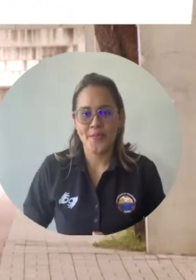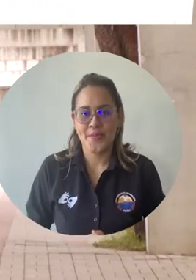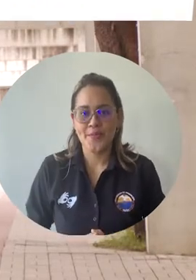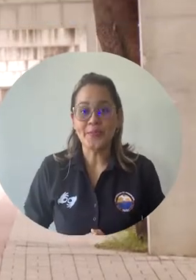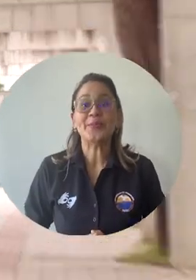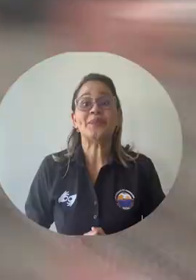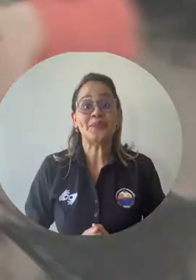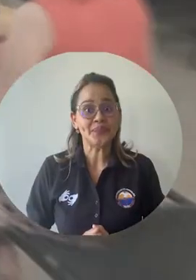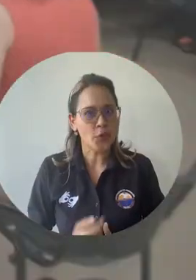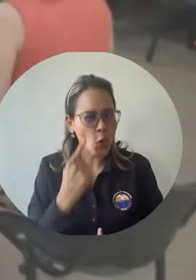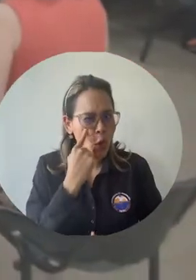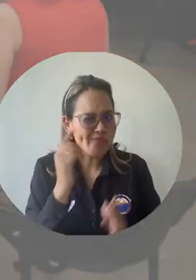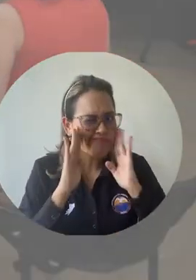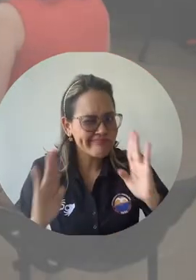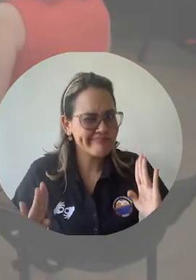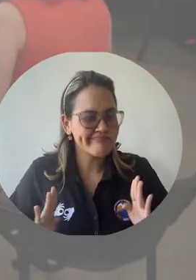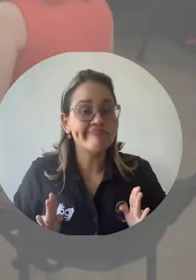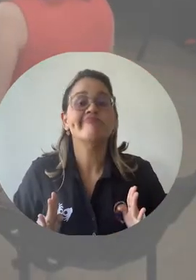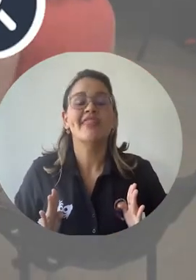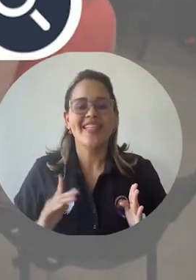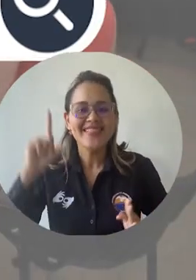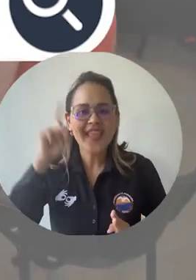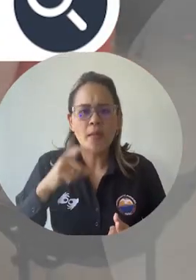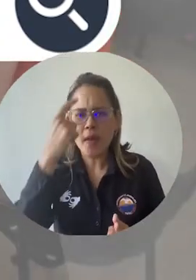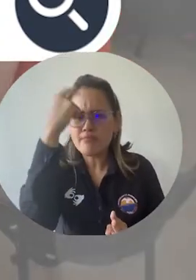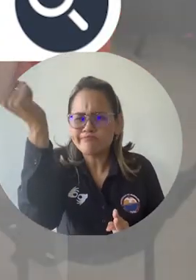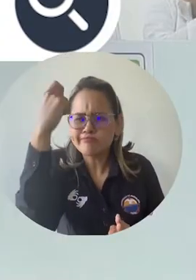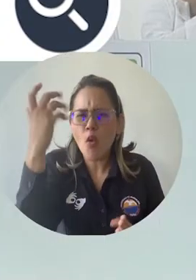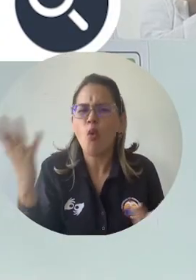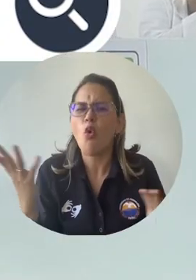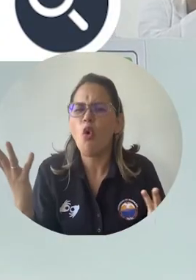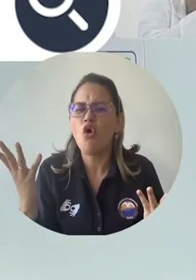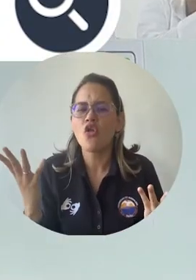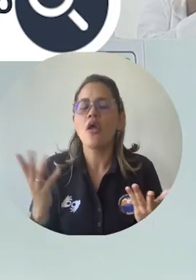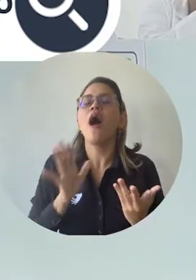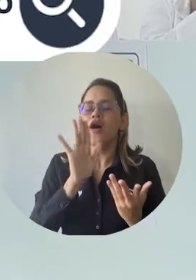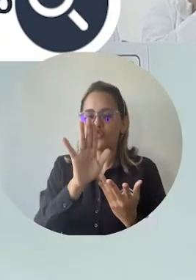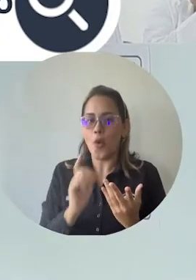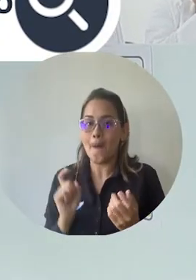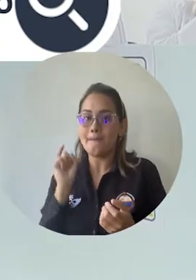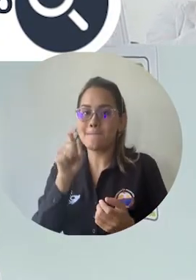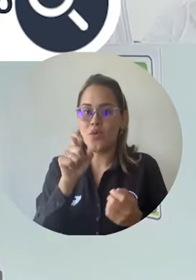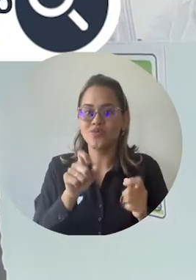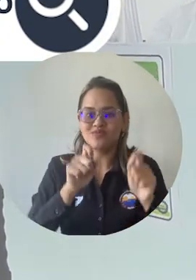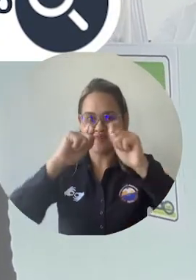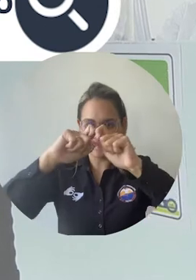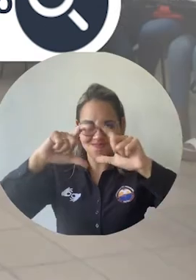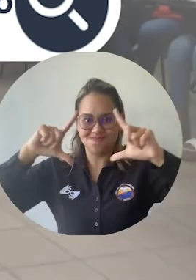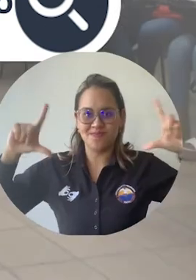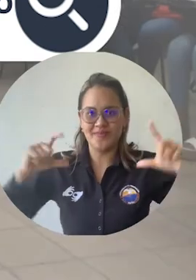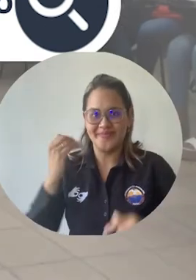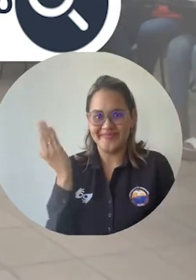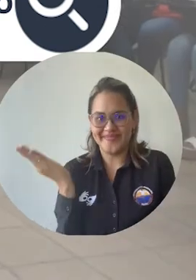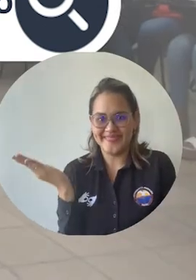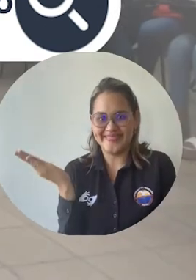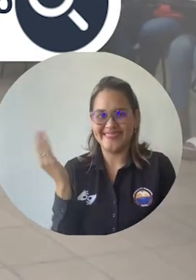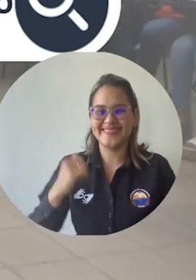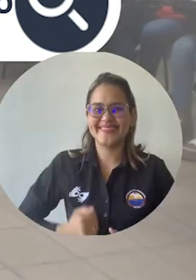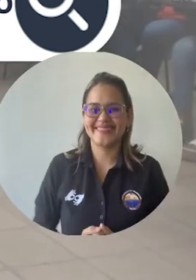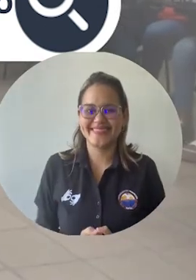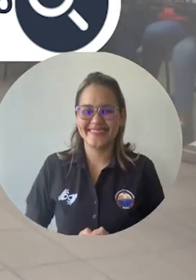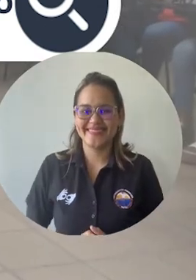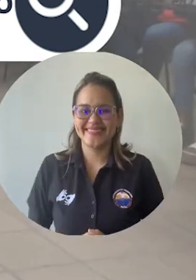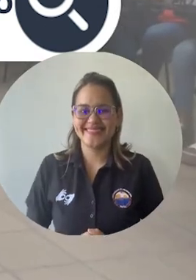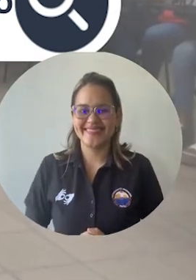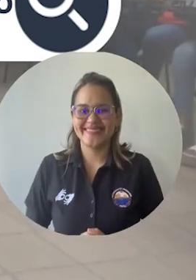para idiomas extranjeros. Y mucha atención, que debes hacerlo a través del portal web concursodocente2022